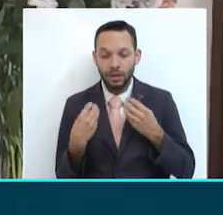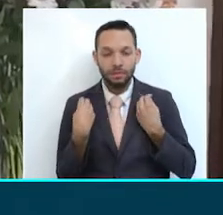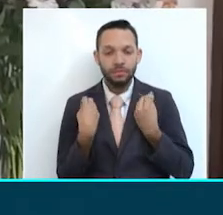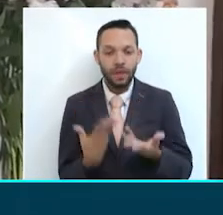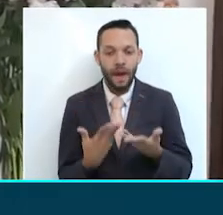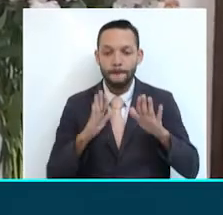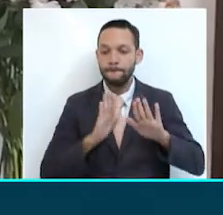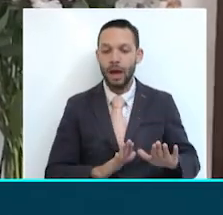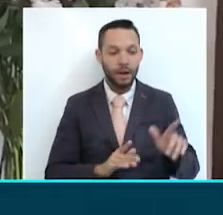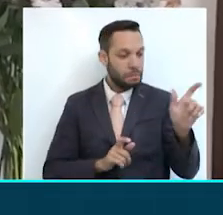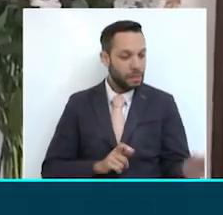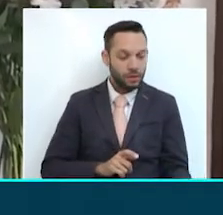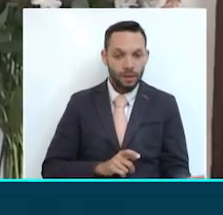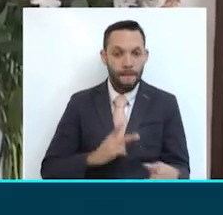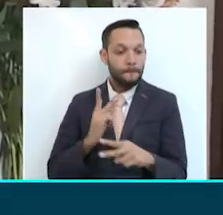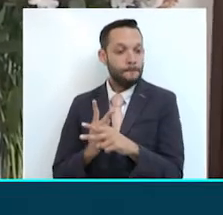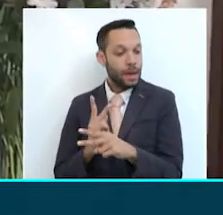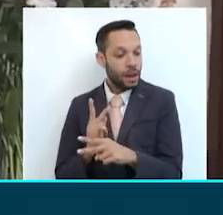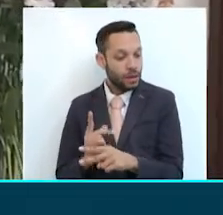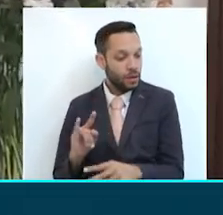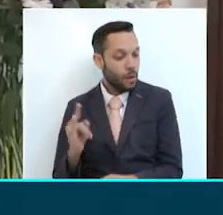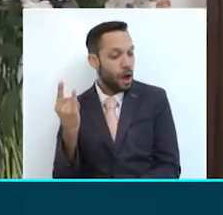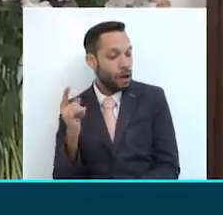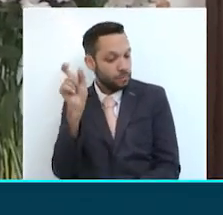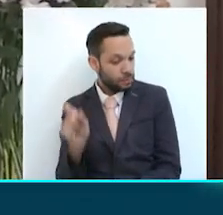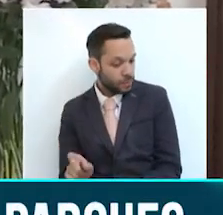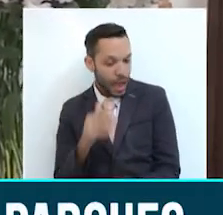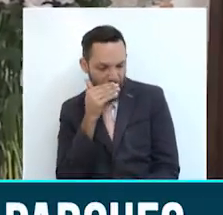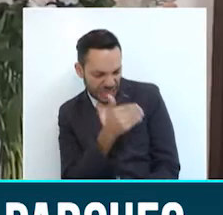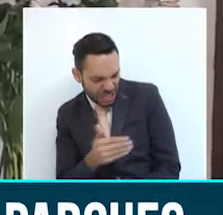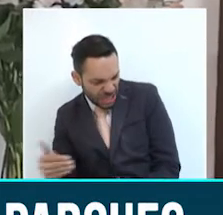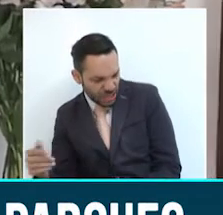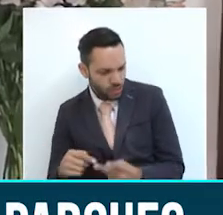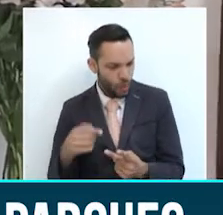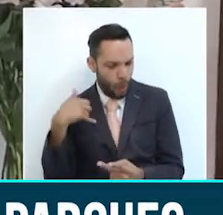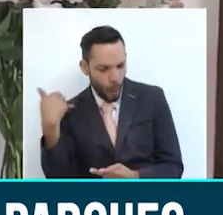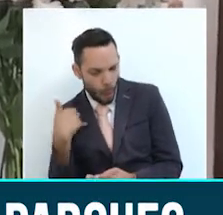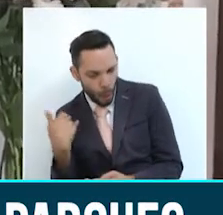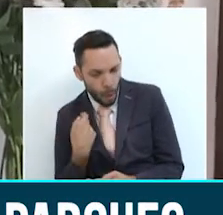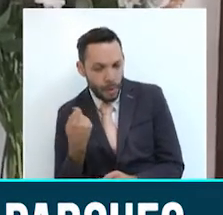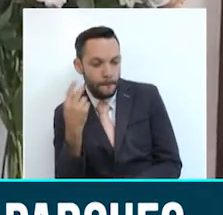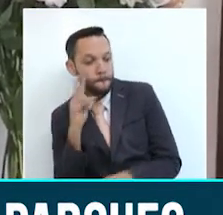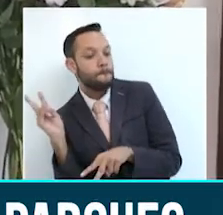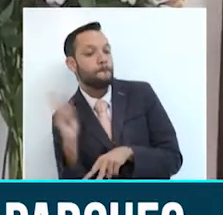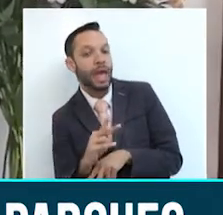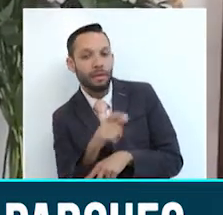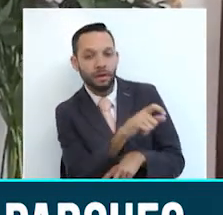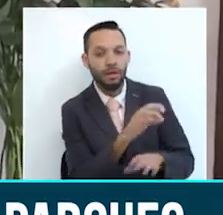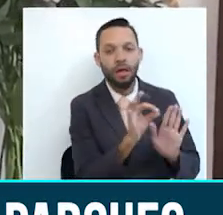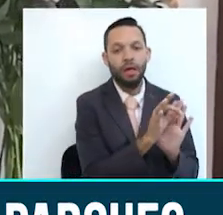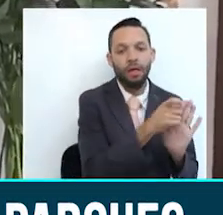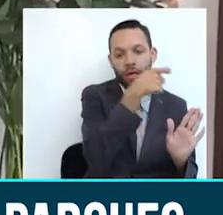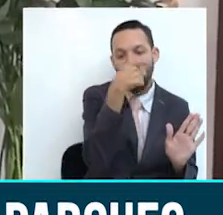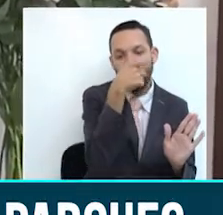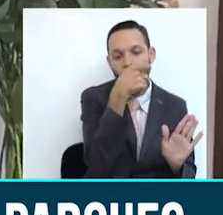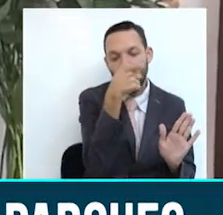ésta vaya a poner en riesgo la vida y la integridad de los niños, niñas y adolescentes que en nuestro país emanado del